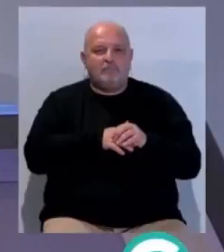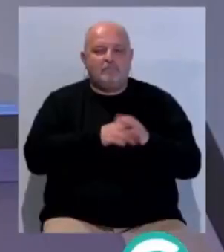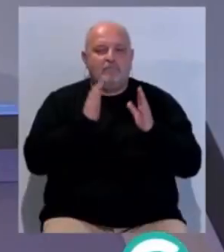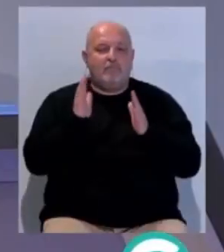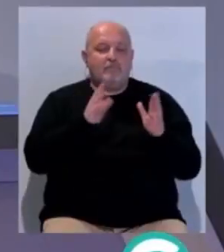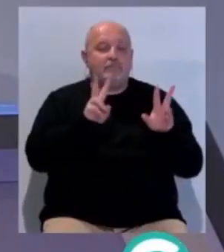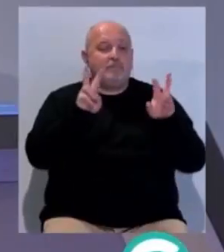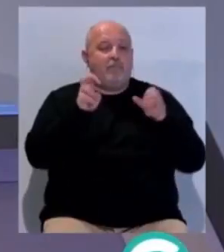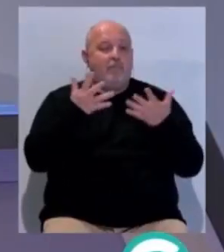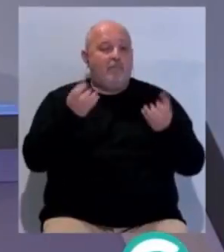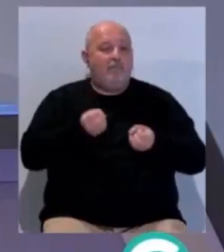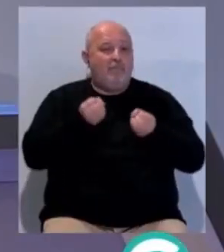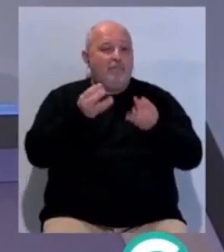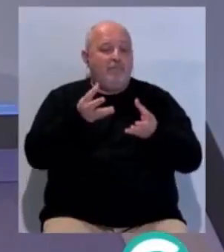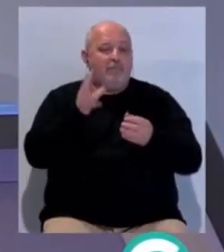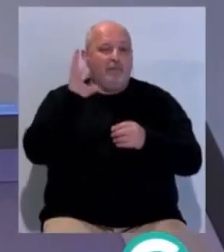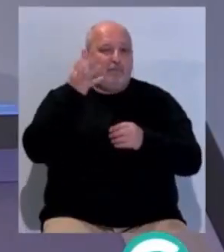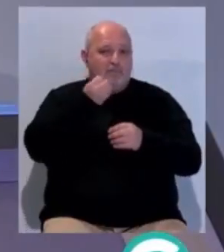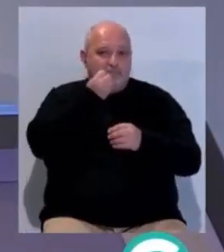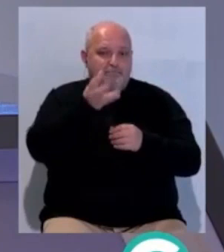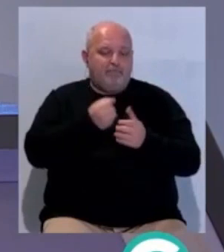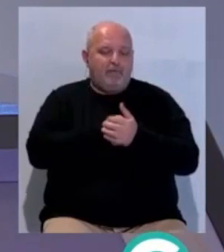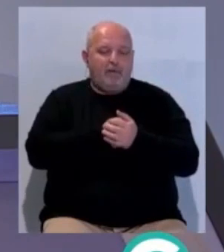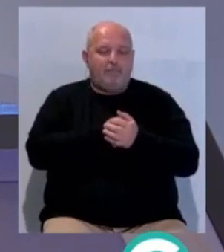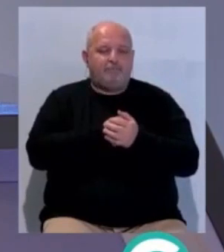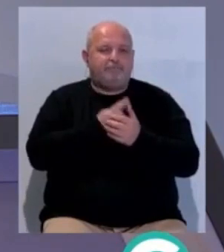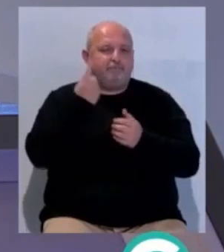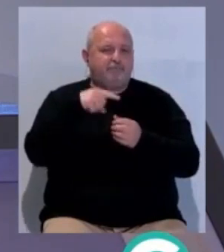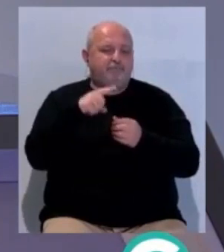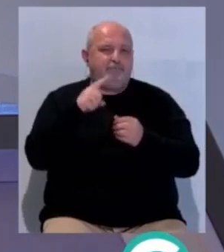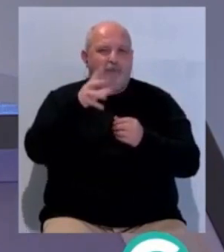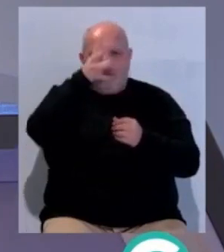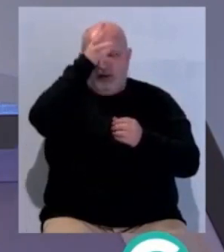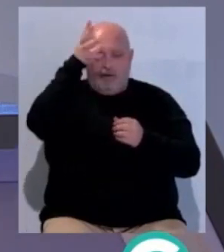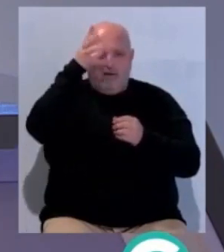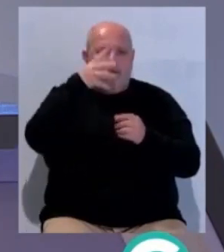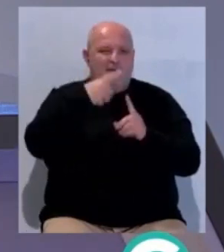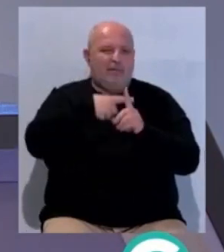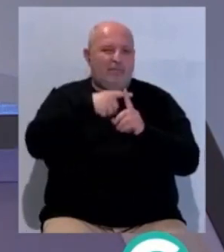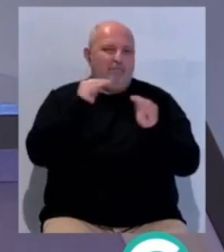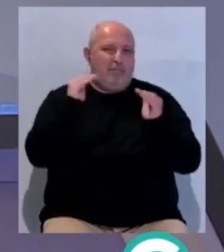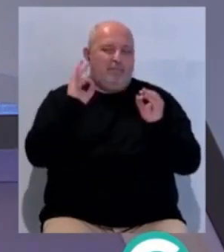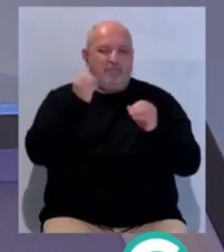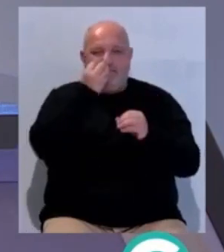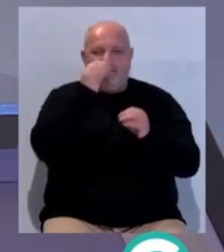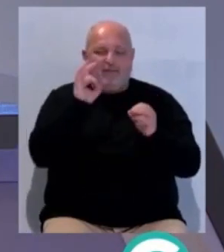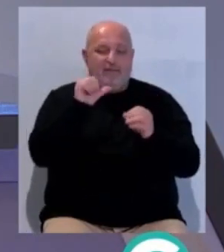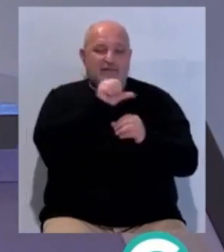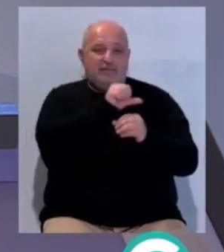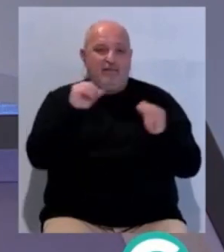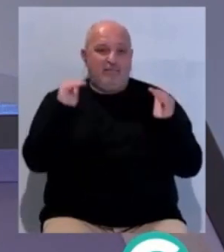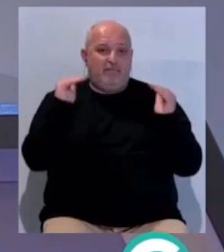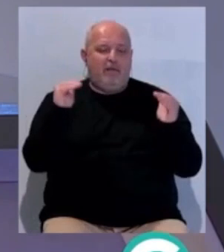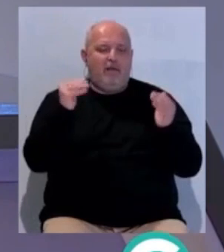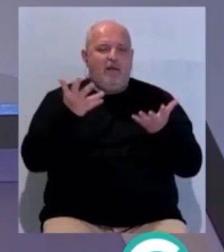Pues nos detenemos ahora en la información meteorológica. Ya saben que hemos tenido calor y tiempo primaveral a lo largo de esta semana.